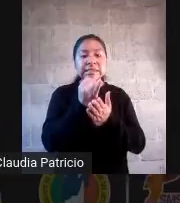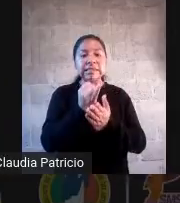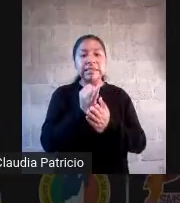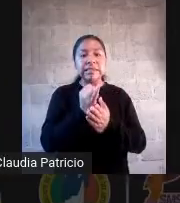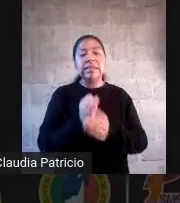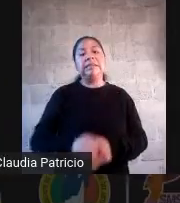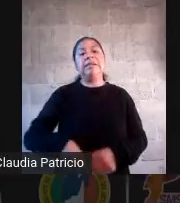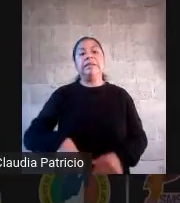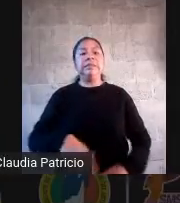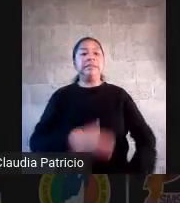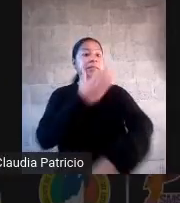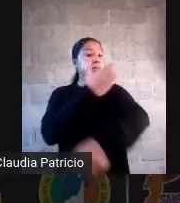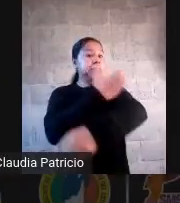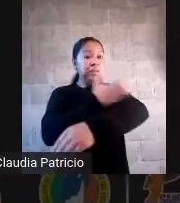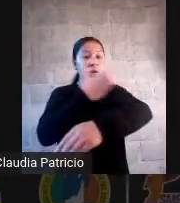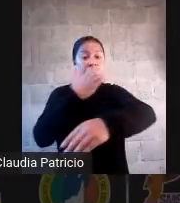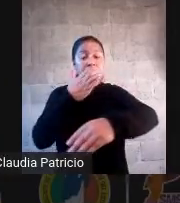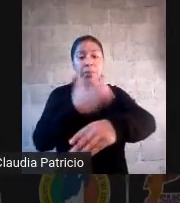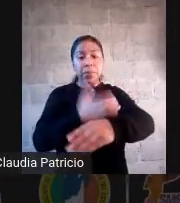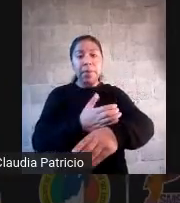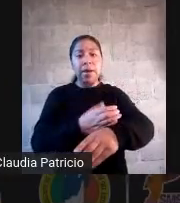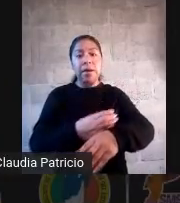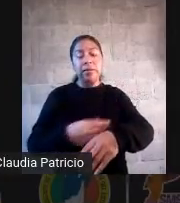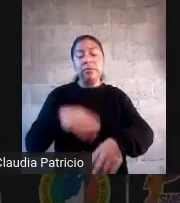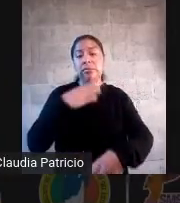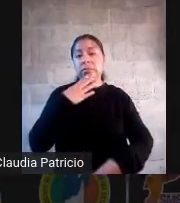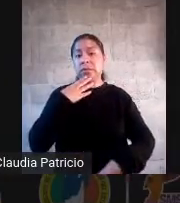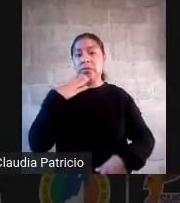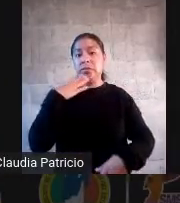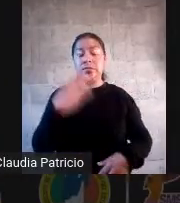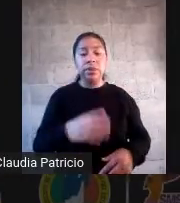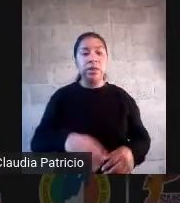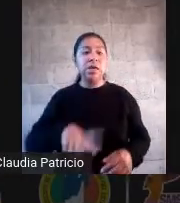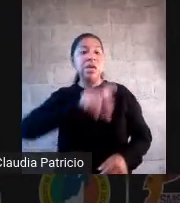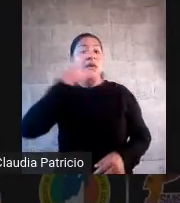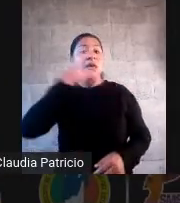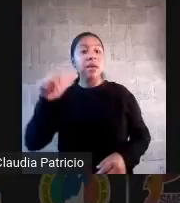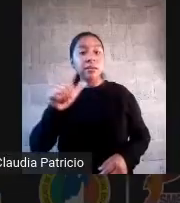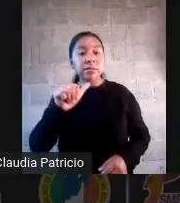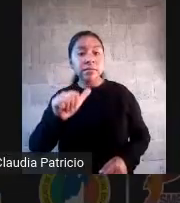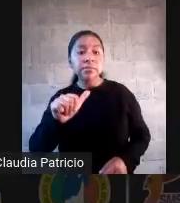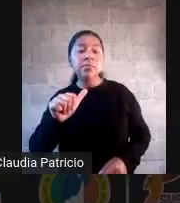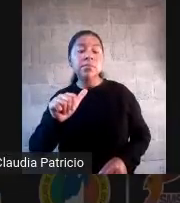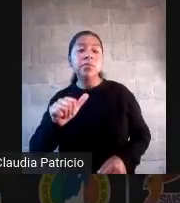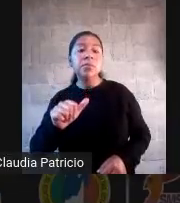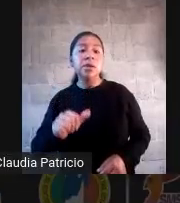corresponsables, y dos, en la ejecución, supervisión,